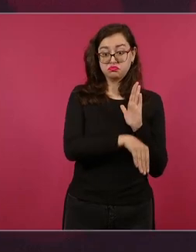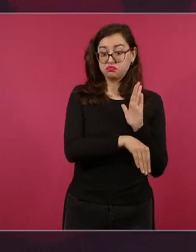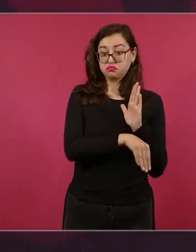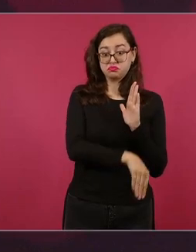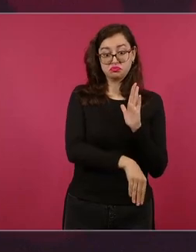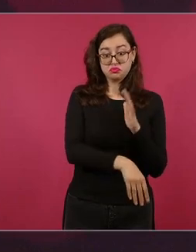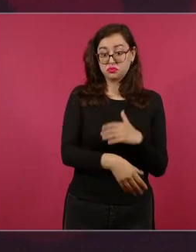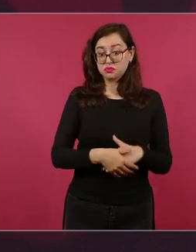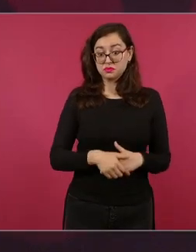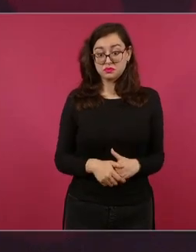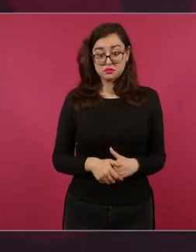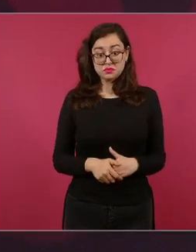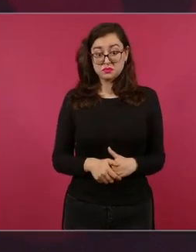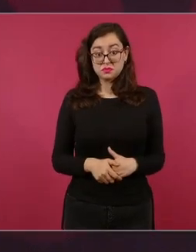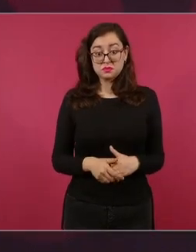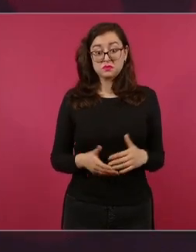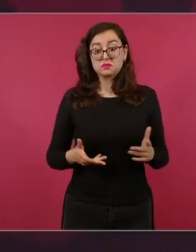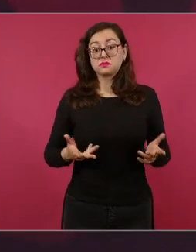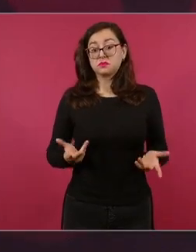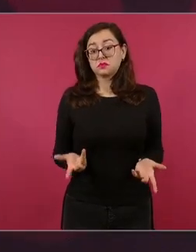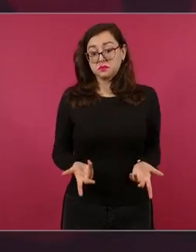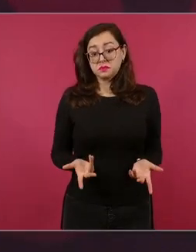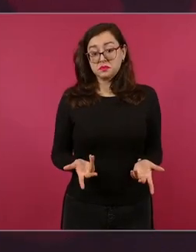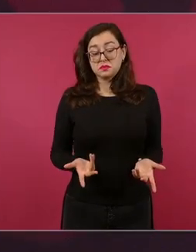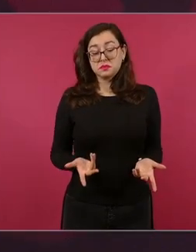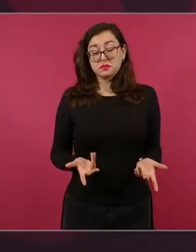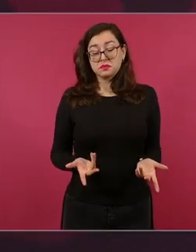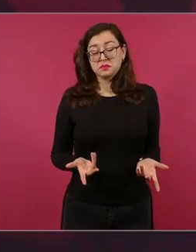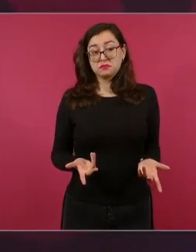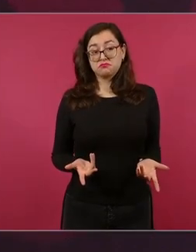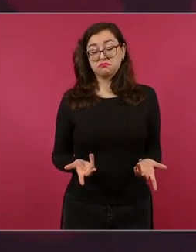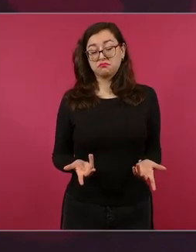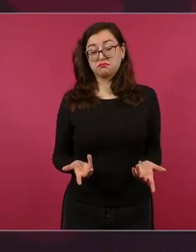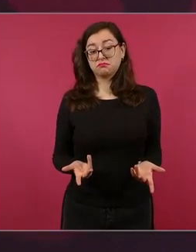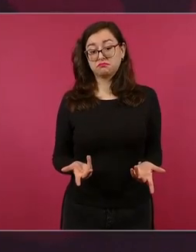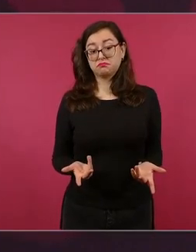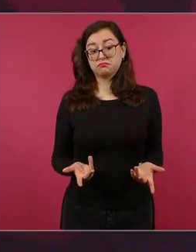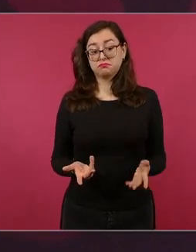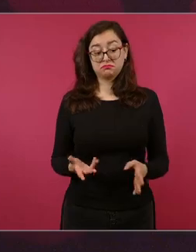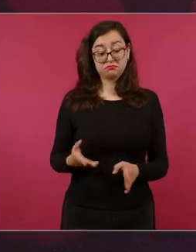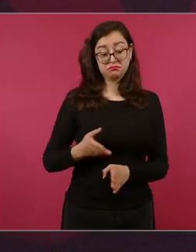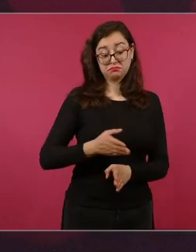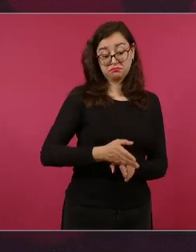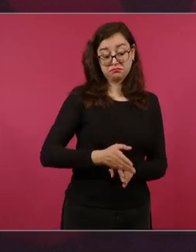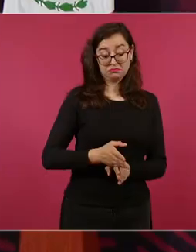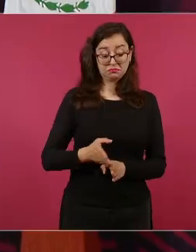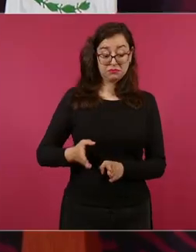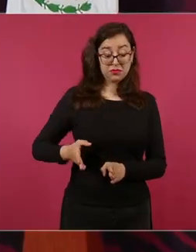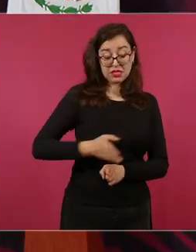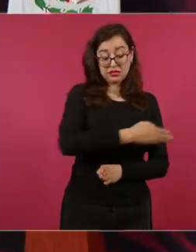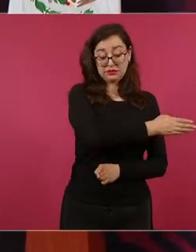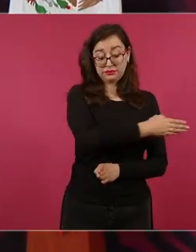o dicho de otra manera en 55 años